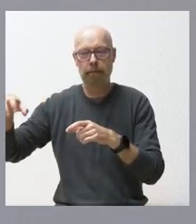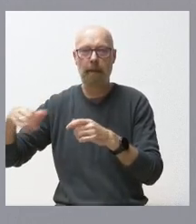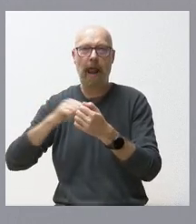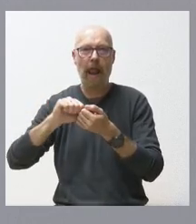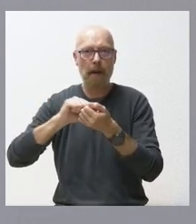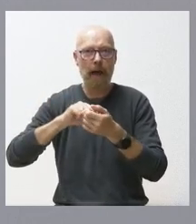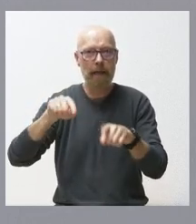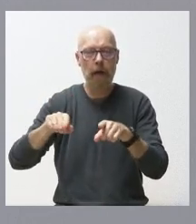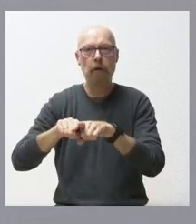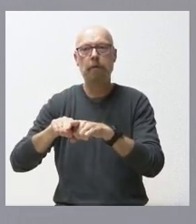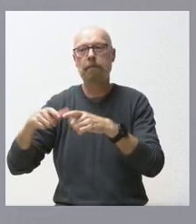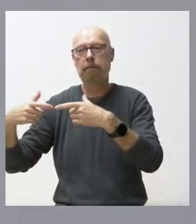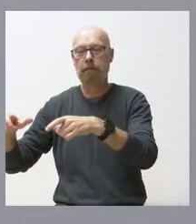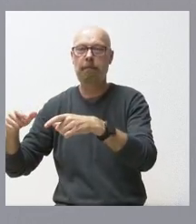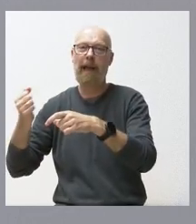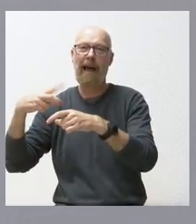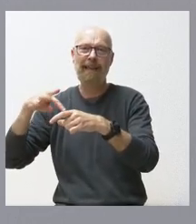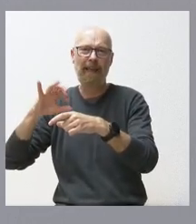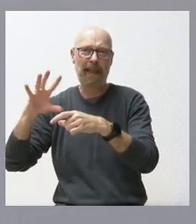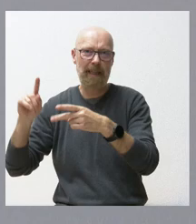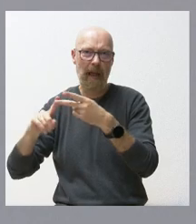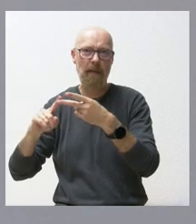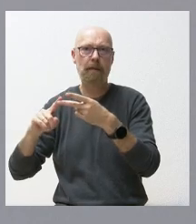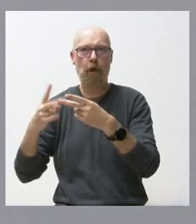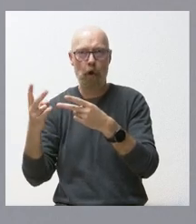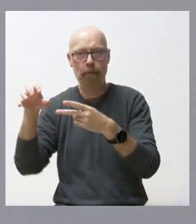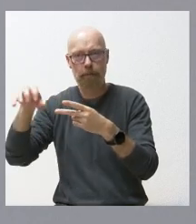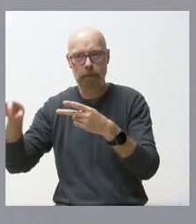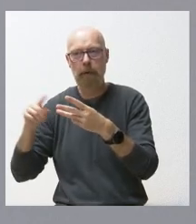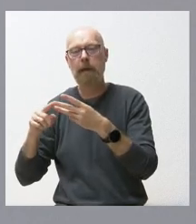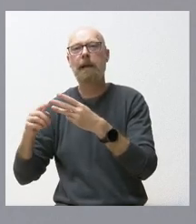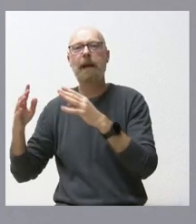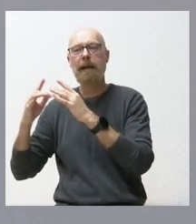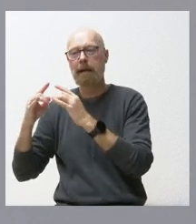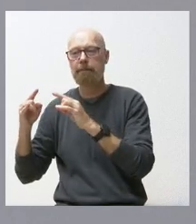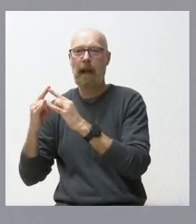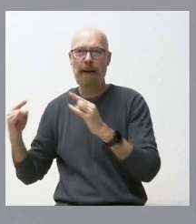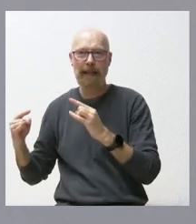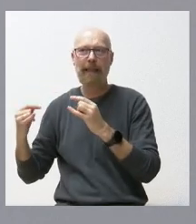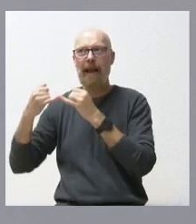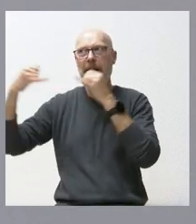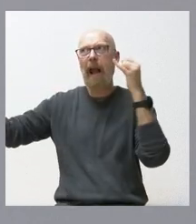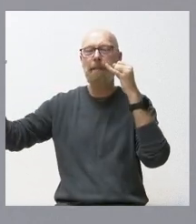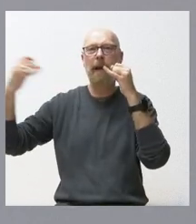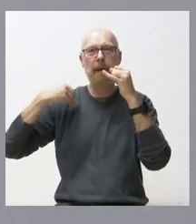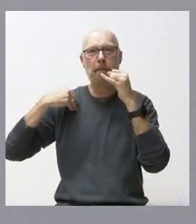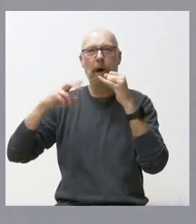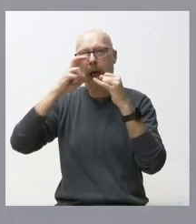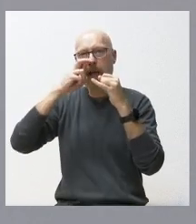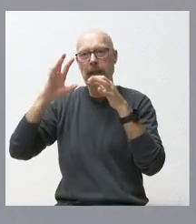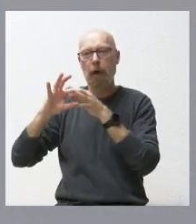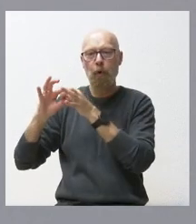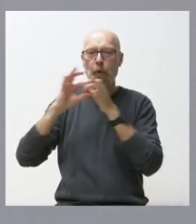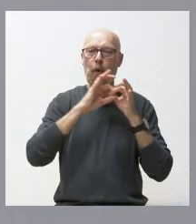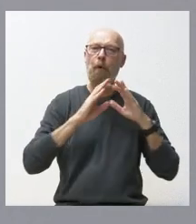Antracitas de Favero y de Victoriano González y el caballete y restos del cable aéreo que unen la estación del Grupo Santa Cruz.